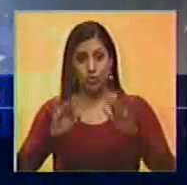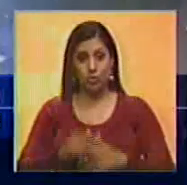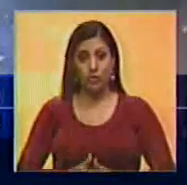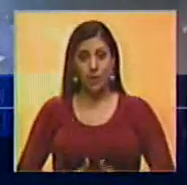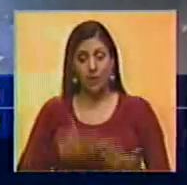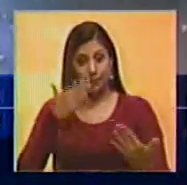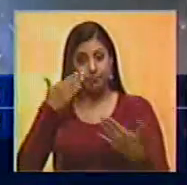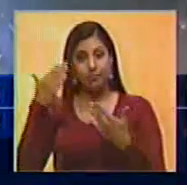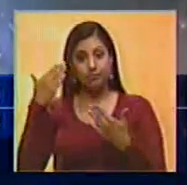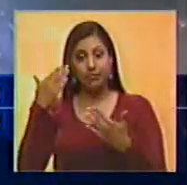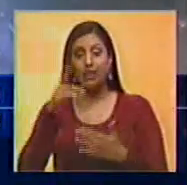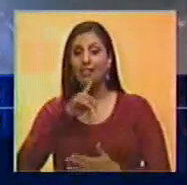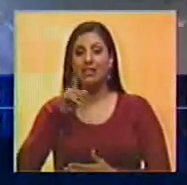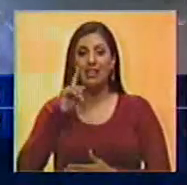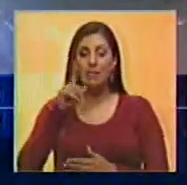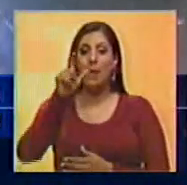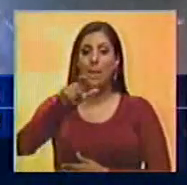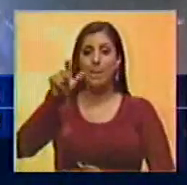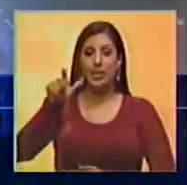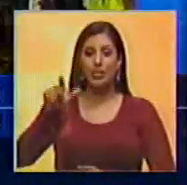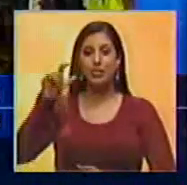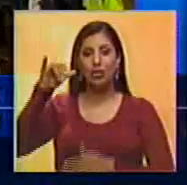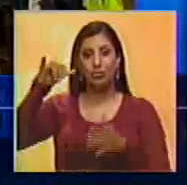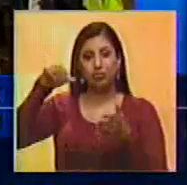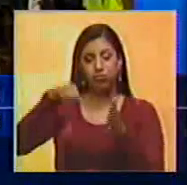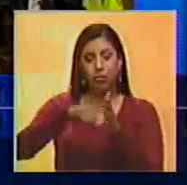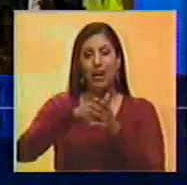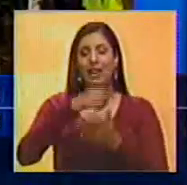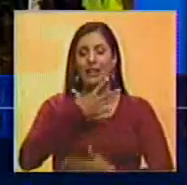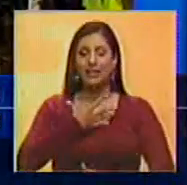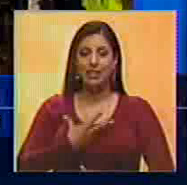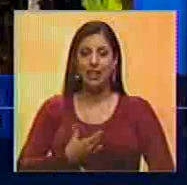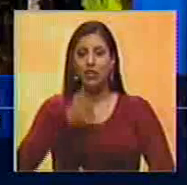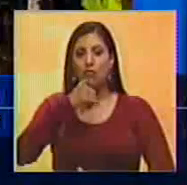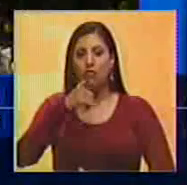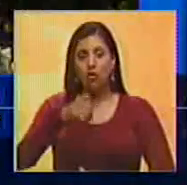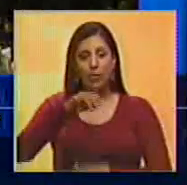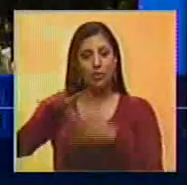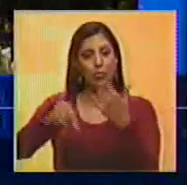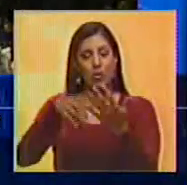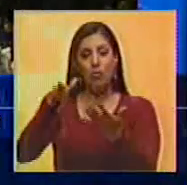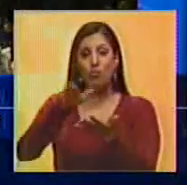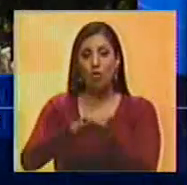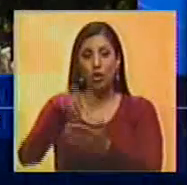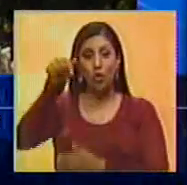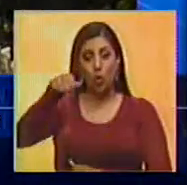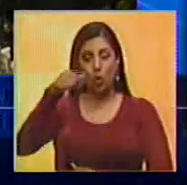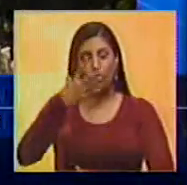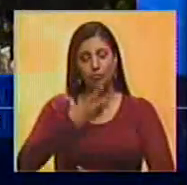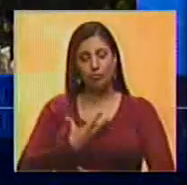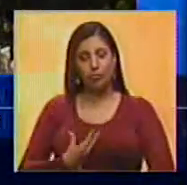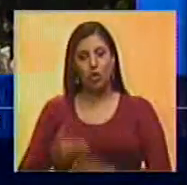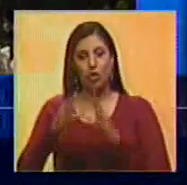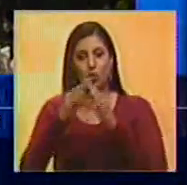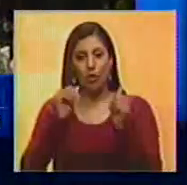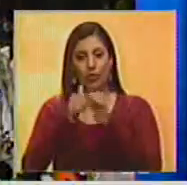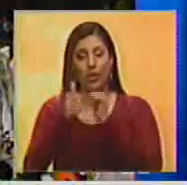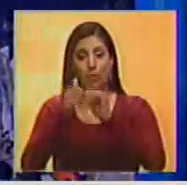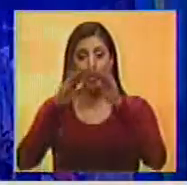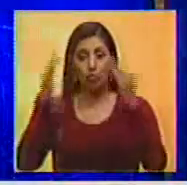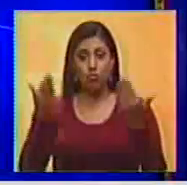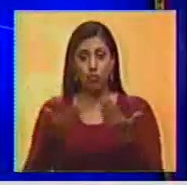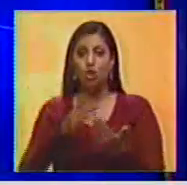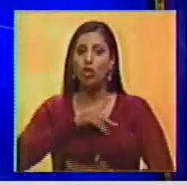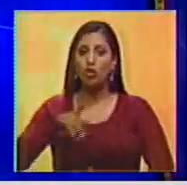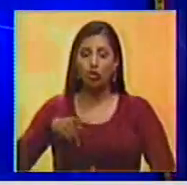Esos son los antecedentes de la lamentable noticia de la tragedia que hoy enluta al deporte mundial.